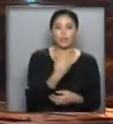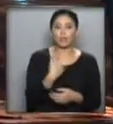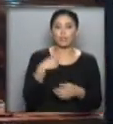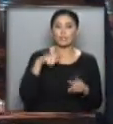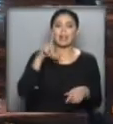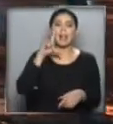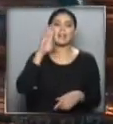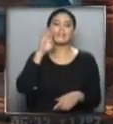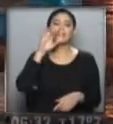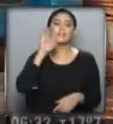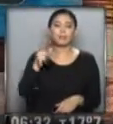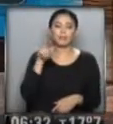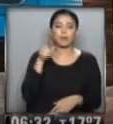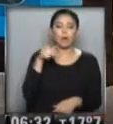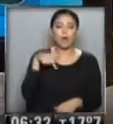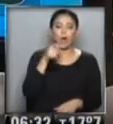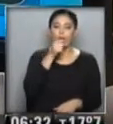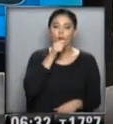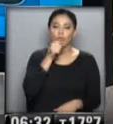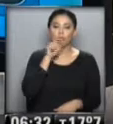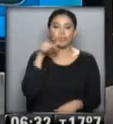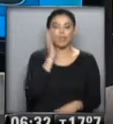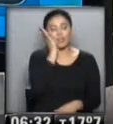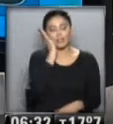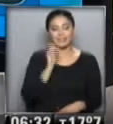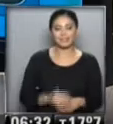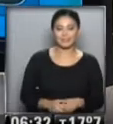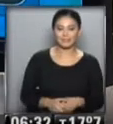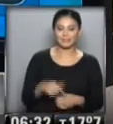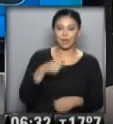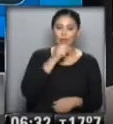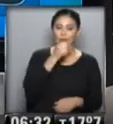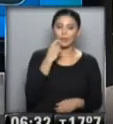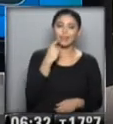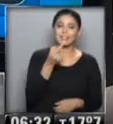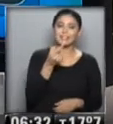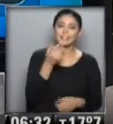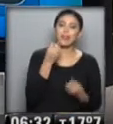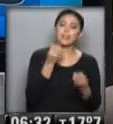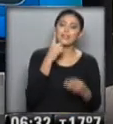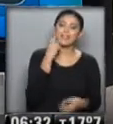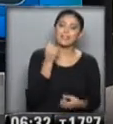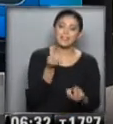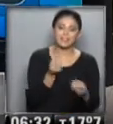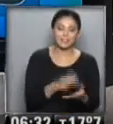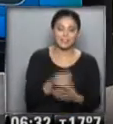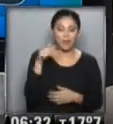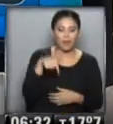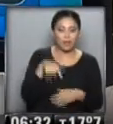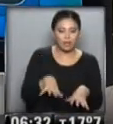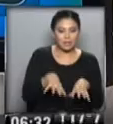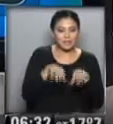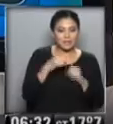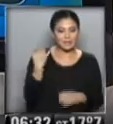alivio... ...hoy Cari se quedó durmiendo me parece... ...y bueno la lluvia acompaña ¿no?... ...buen día Nadia ¿cómo estás? Muy buen día... mañanita de